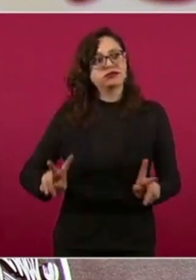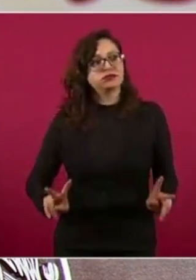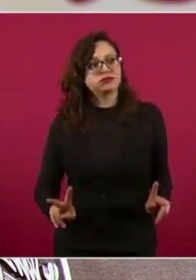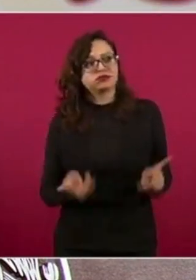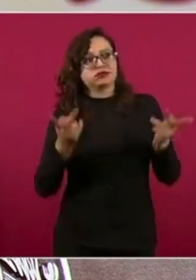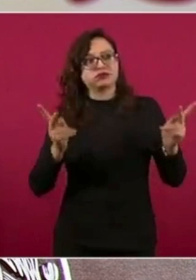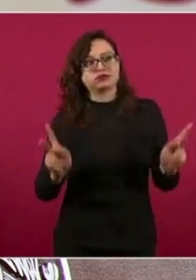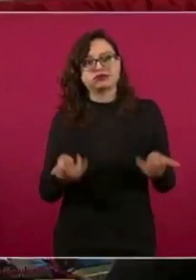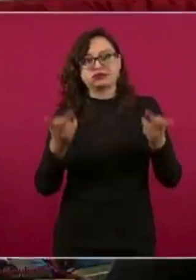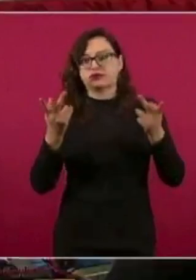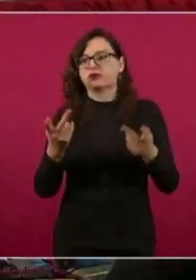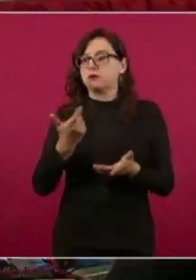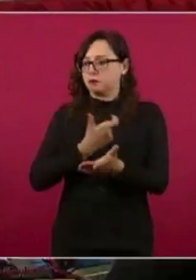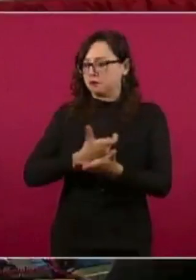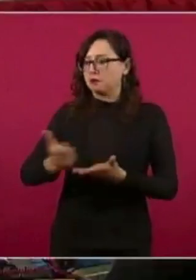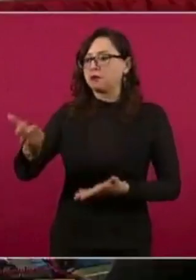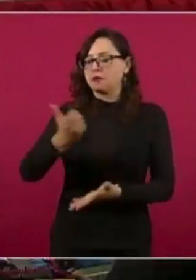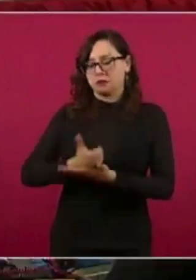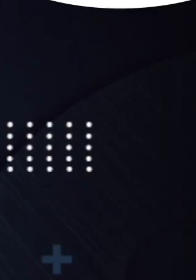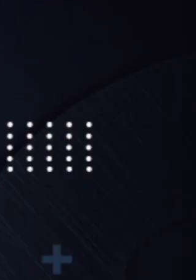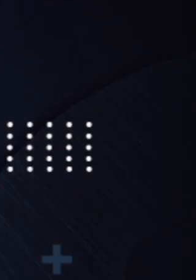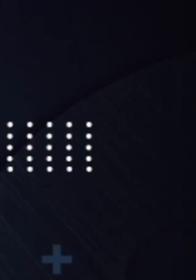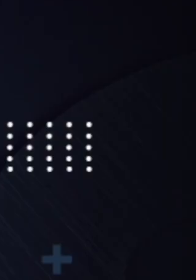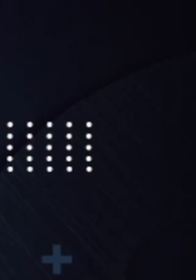de la producción de leche en todo el país.